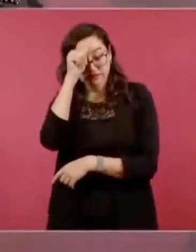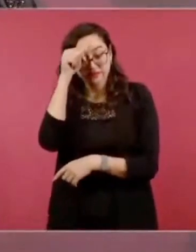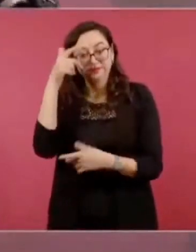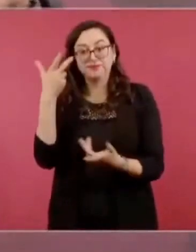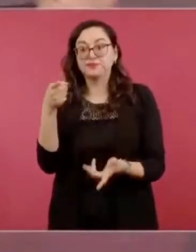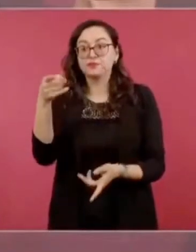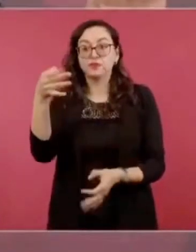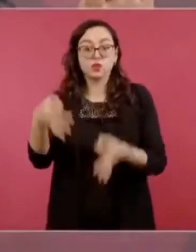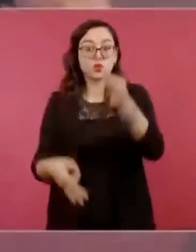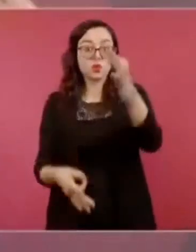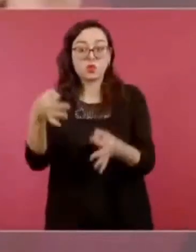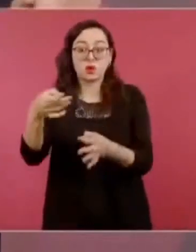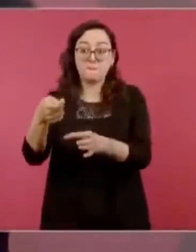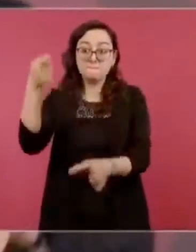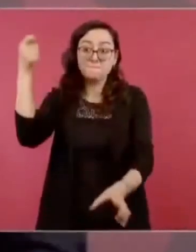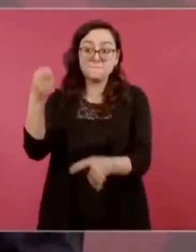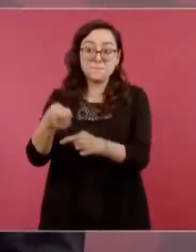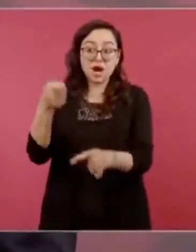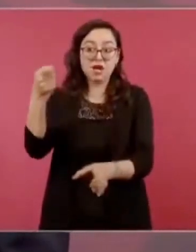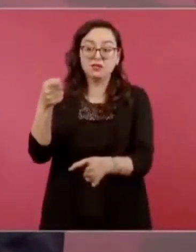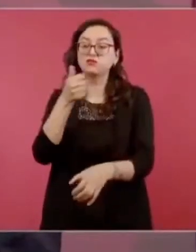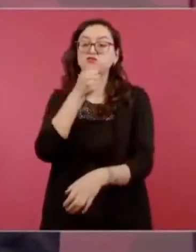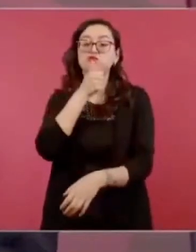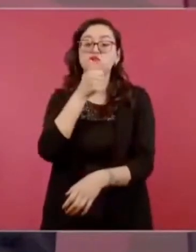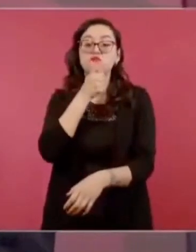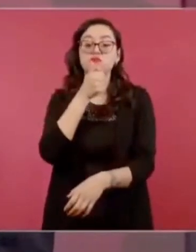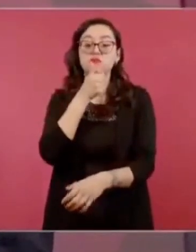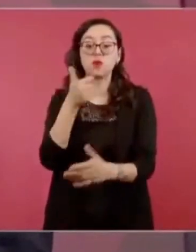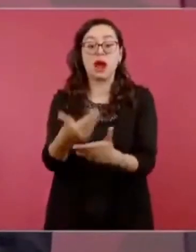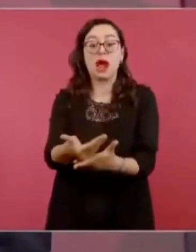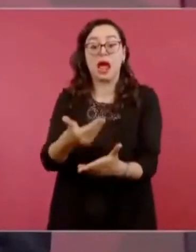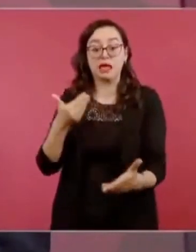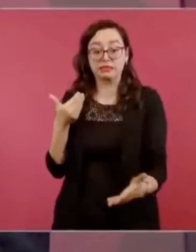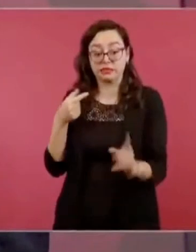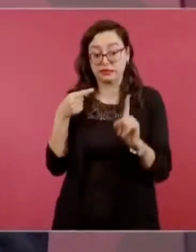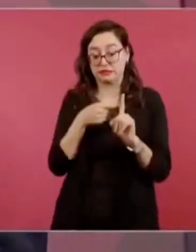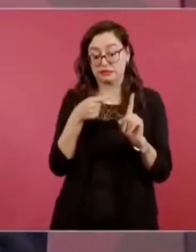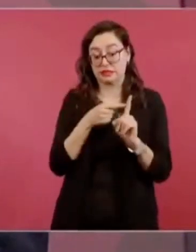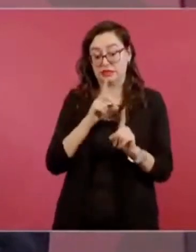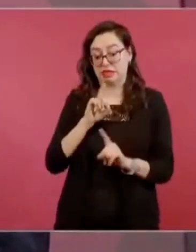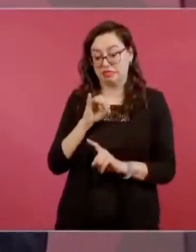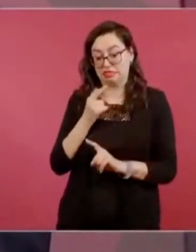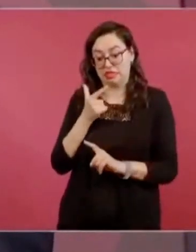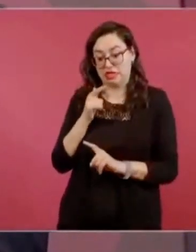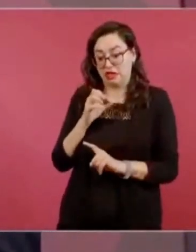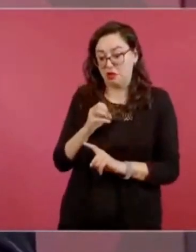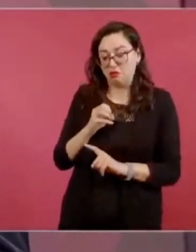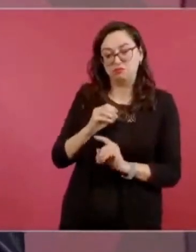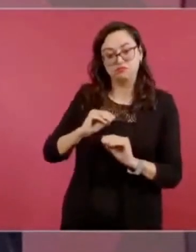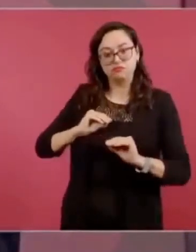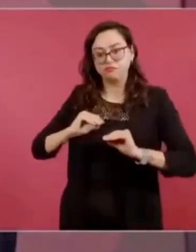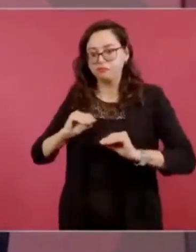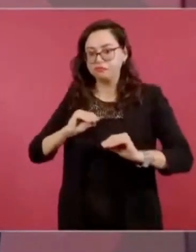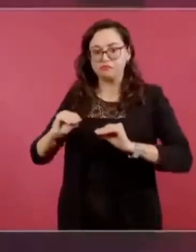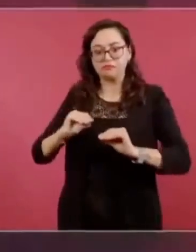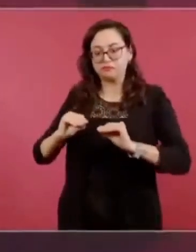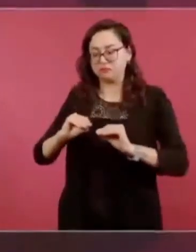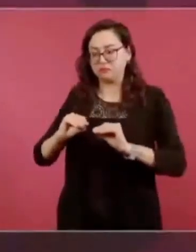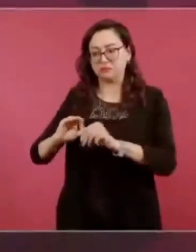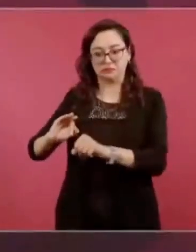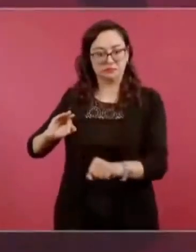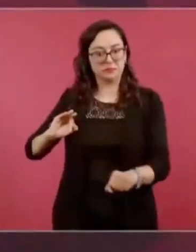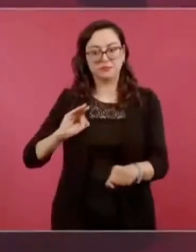que la autoridad judicial resolviera. Entonces, se le devolvió